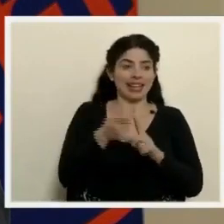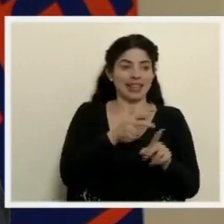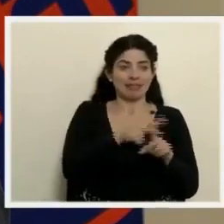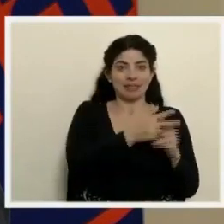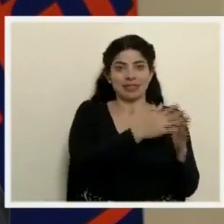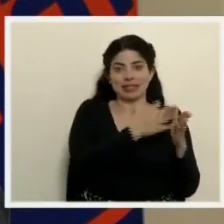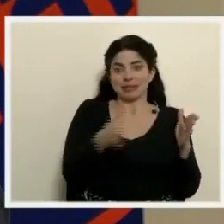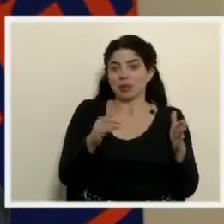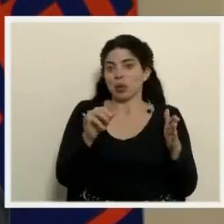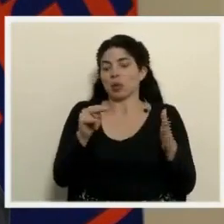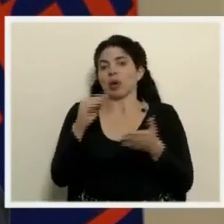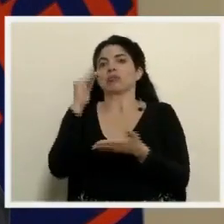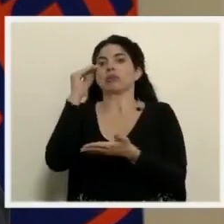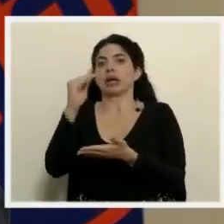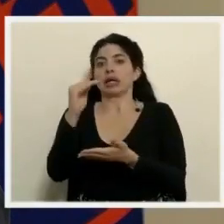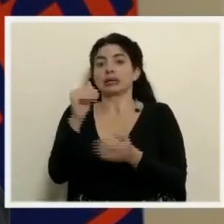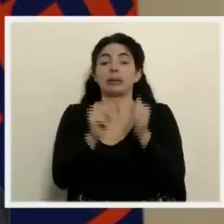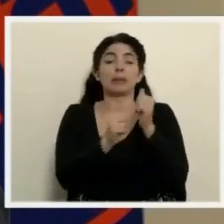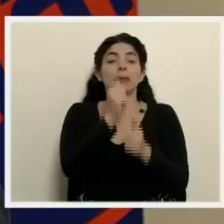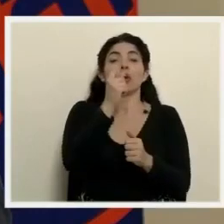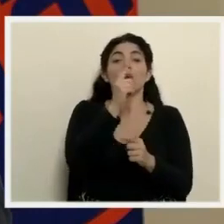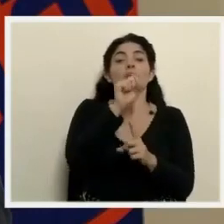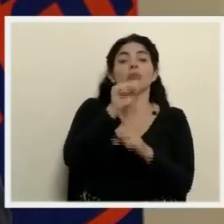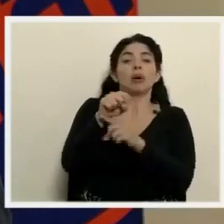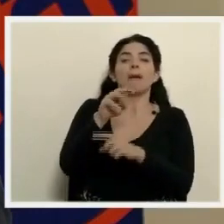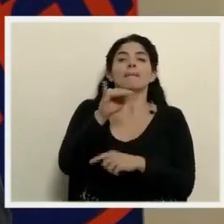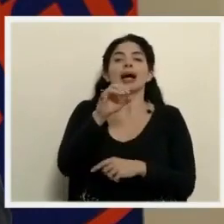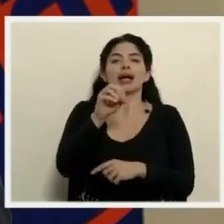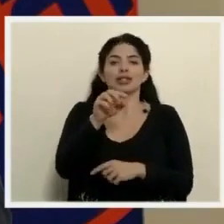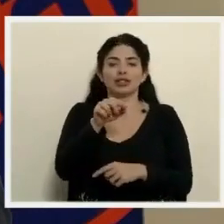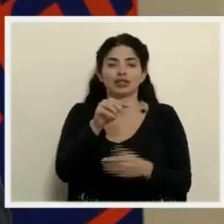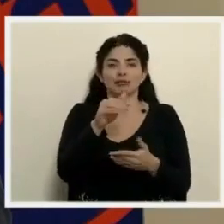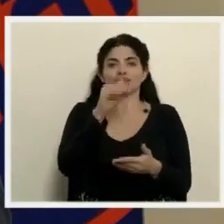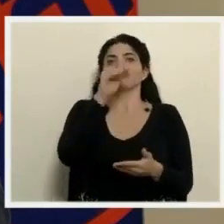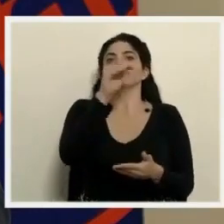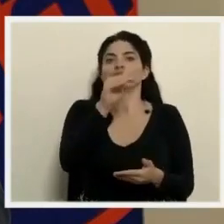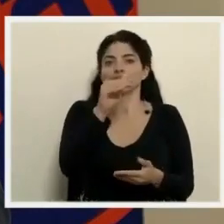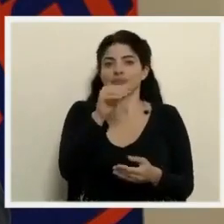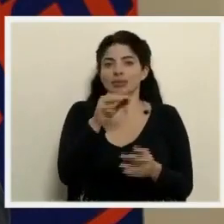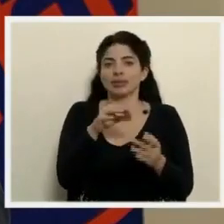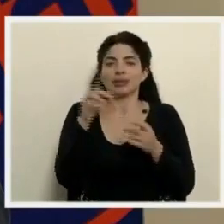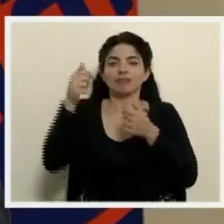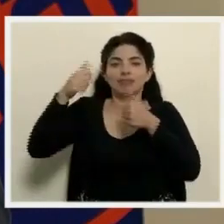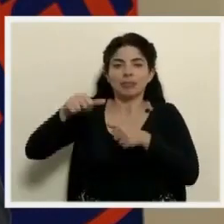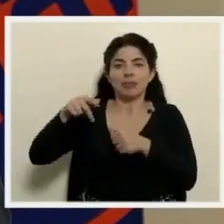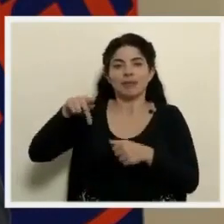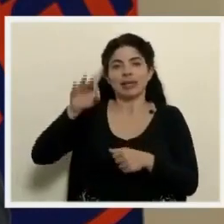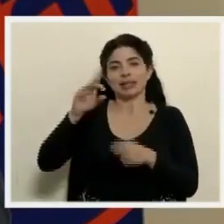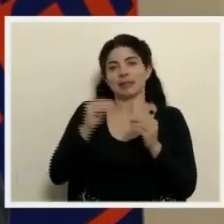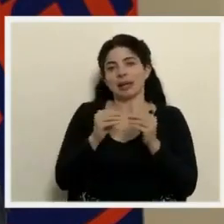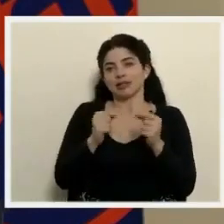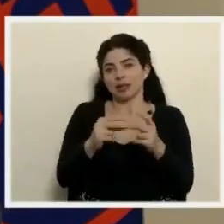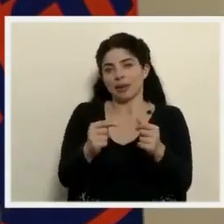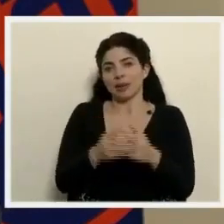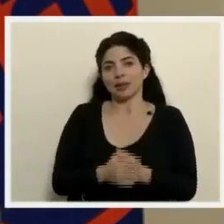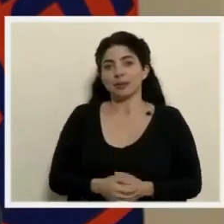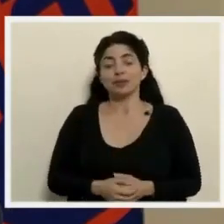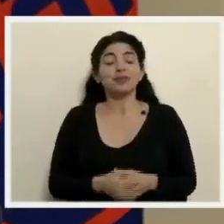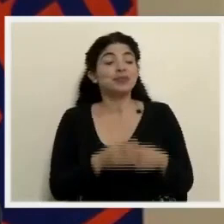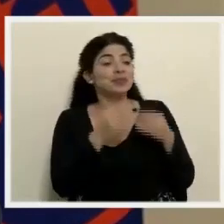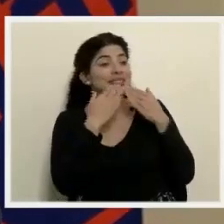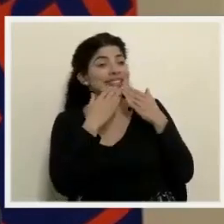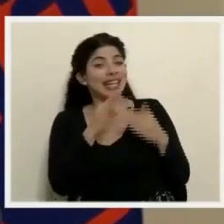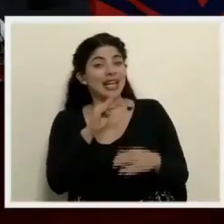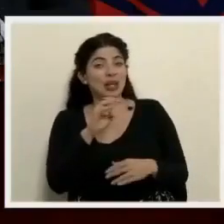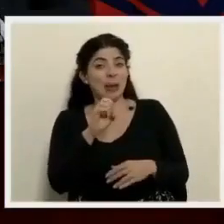proceso solamente superado por el mes de mayo que fue para el que habíamos habilitado una aceleración con Pfizer. Muchas gracias. Muchas